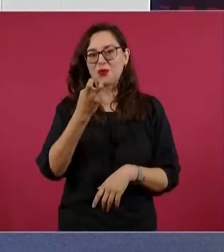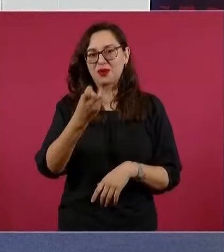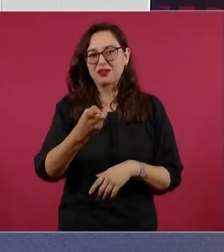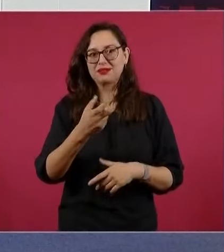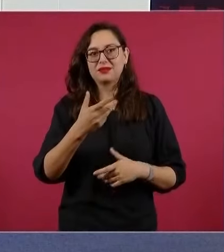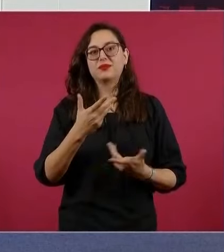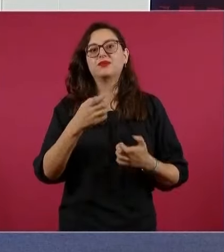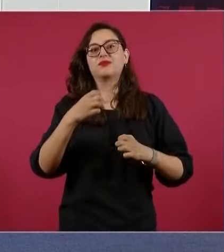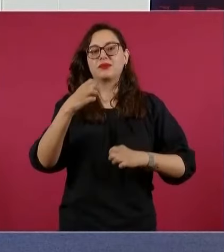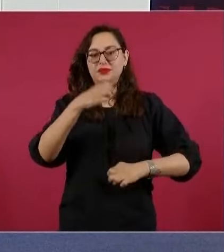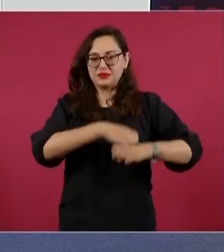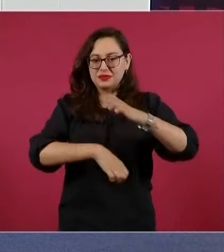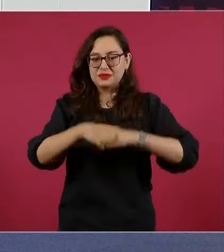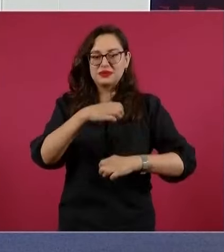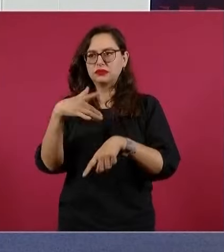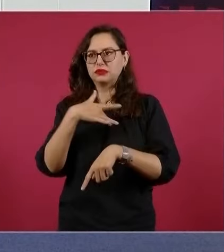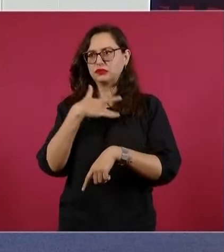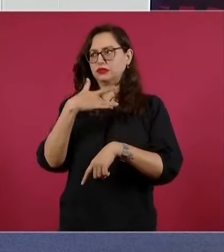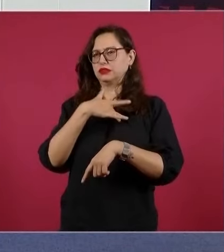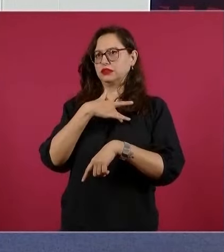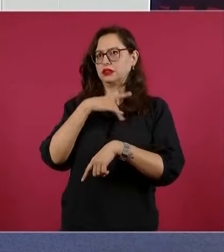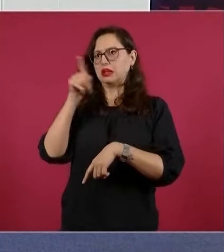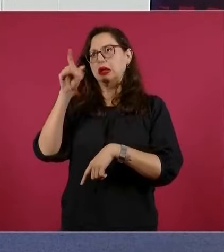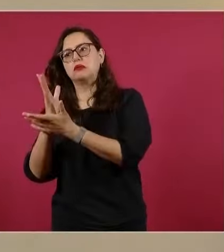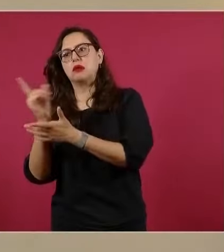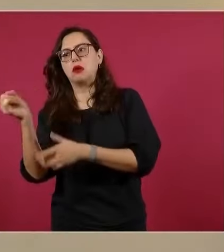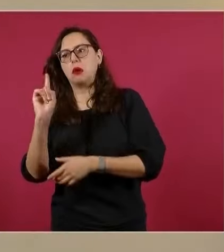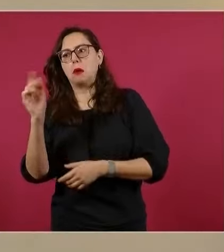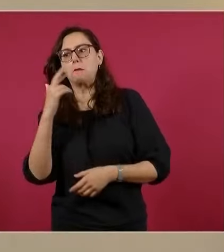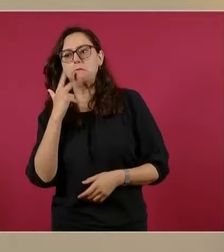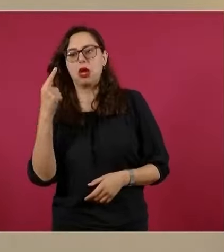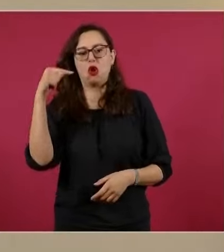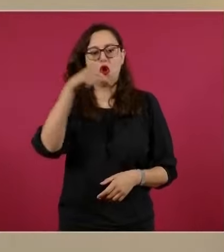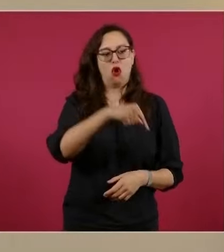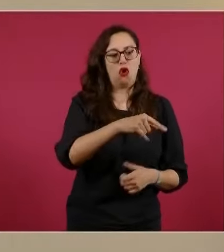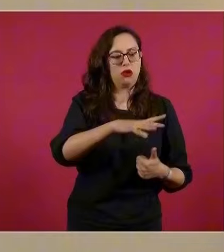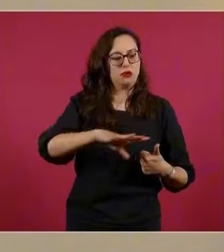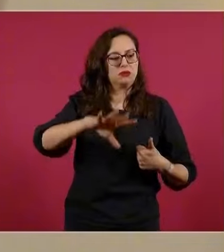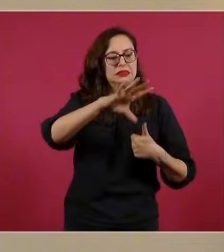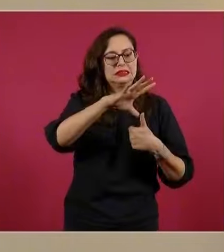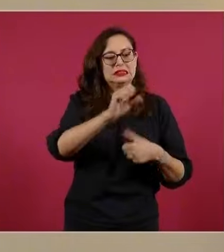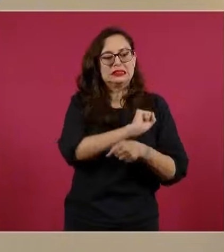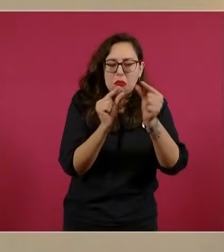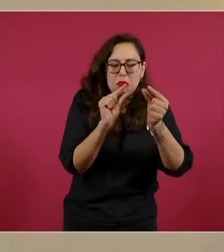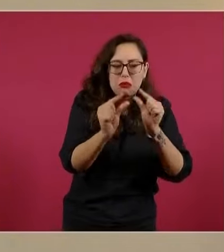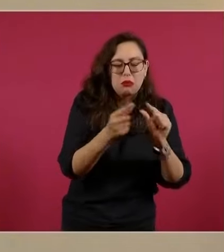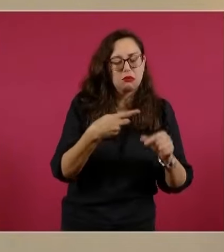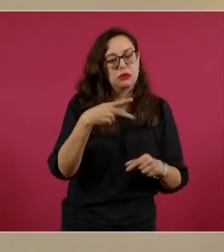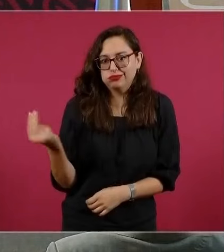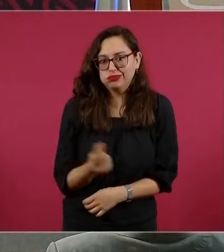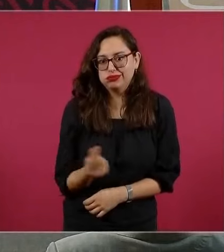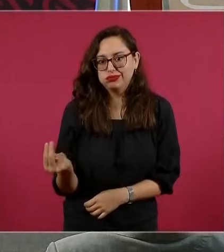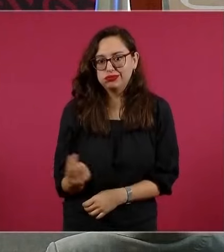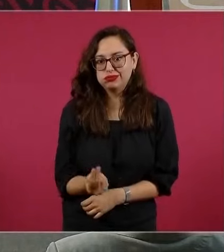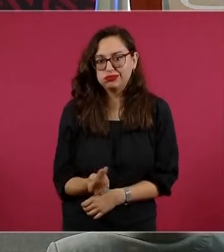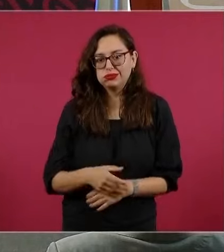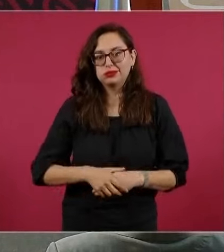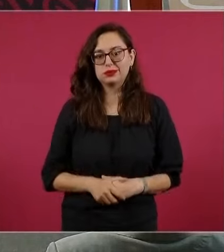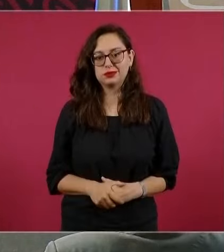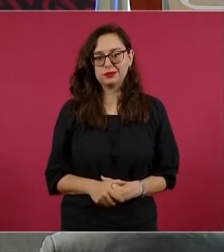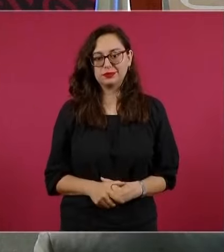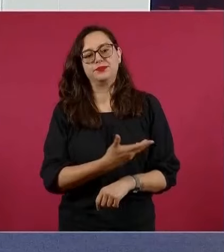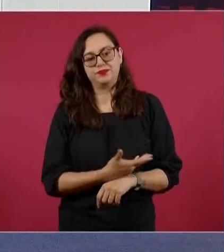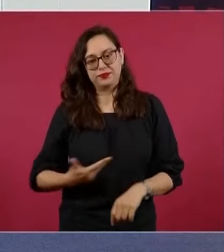empresas dedicadas a producir, a la producción de estos sencillos pero indispensables componentes. Amigo